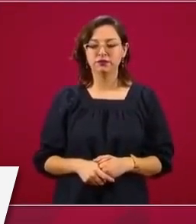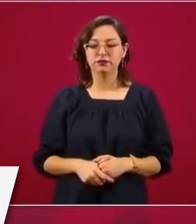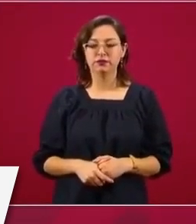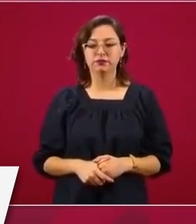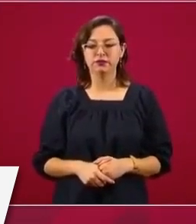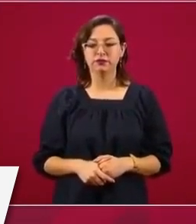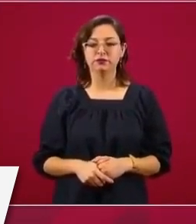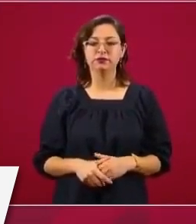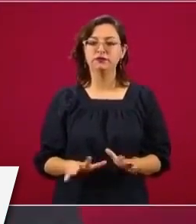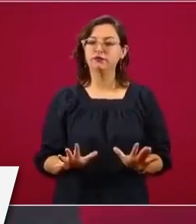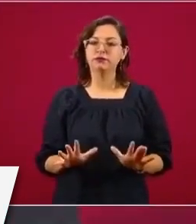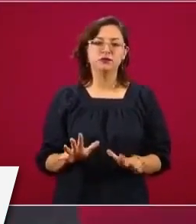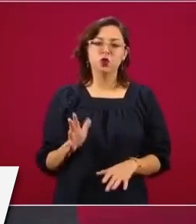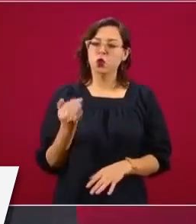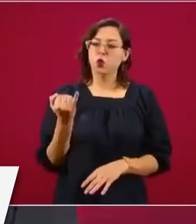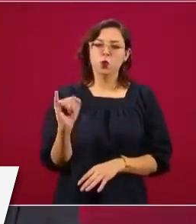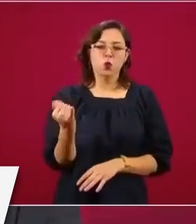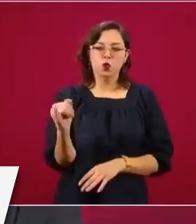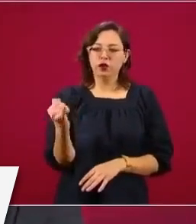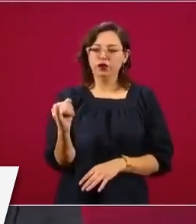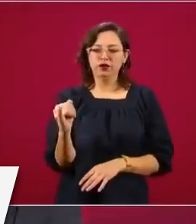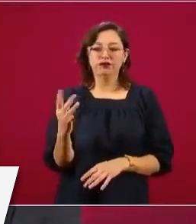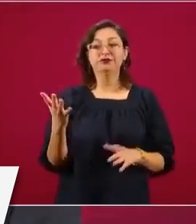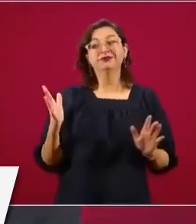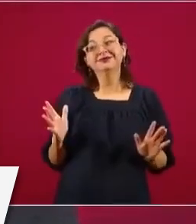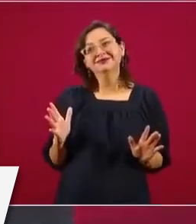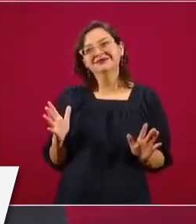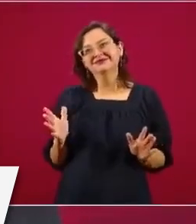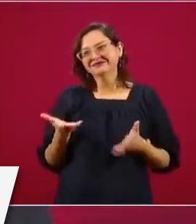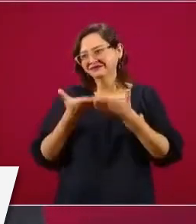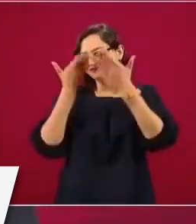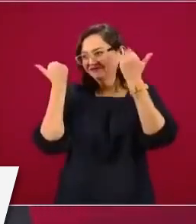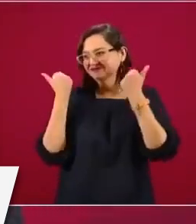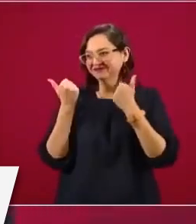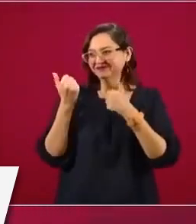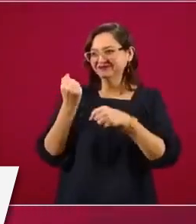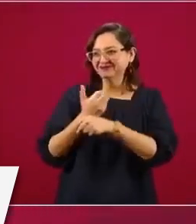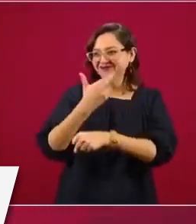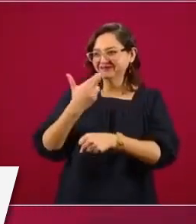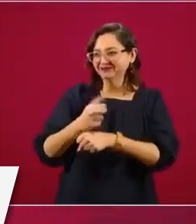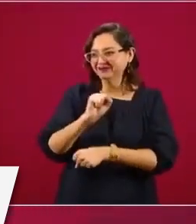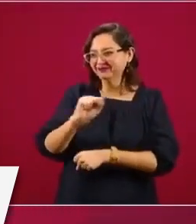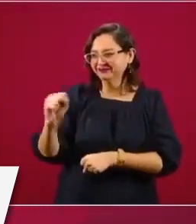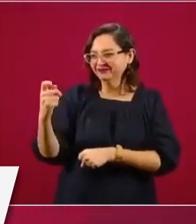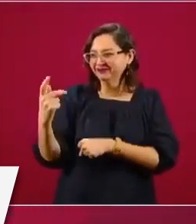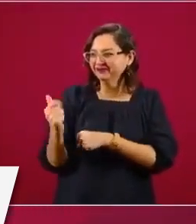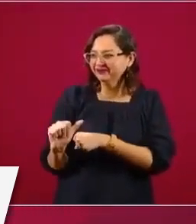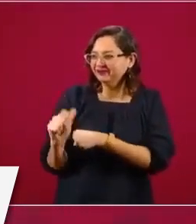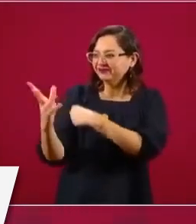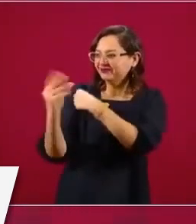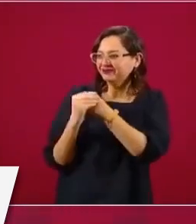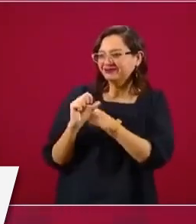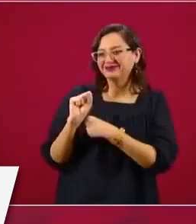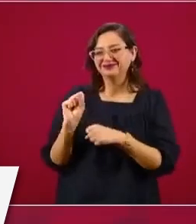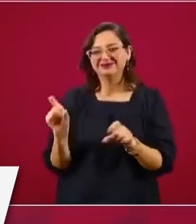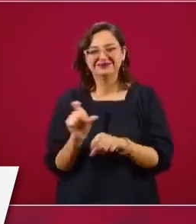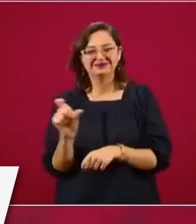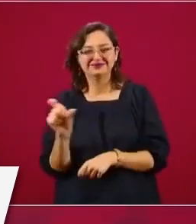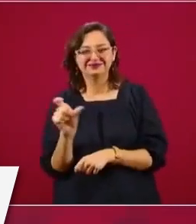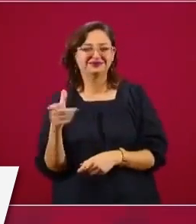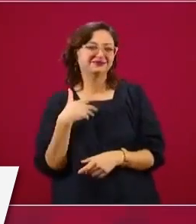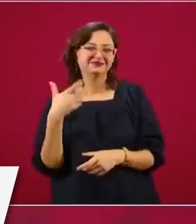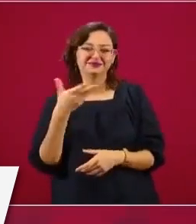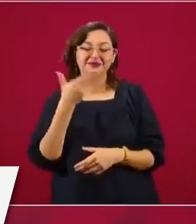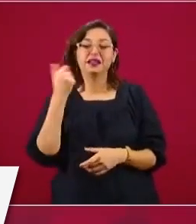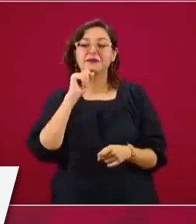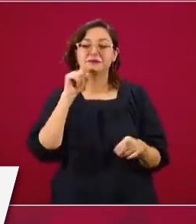Va a ser en junio, además que no sé cuándo me autoriza la Secretaría de Salud, pero quiero ir a Salina Cruz, que se está